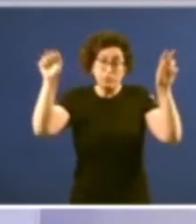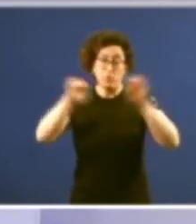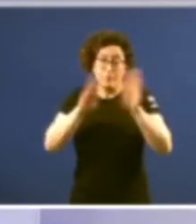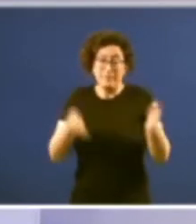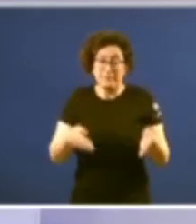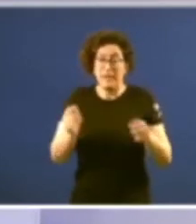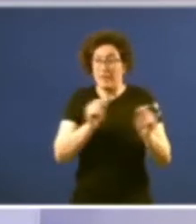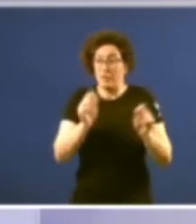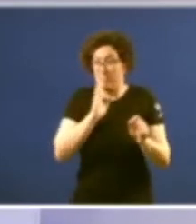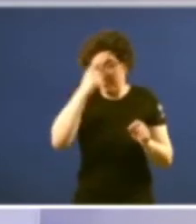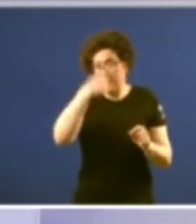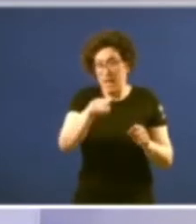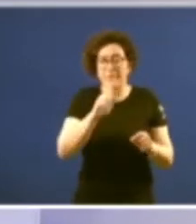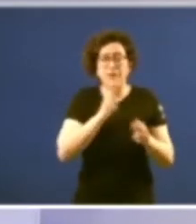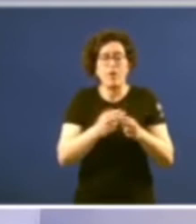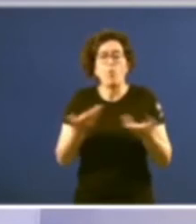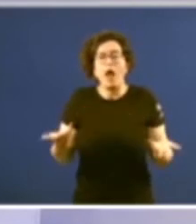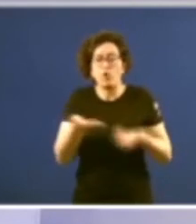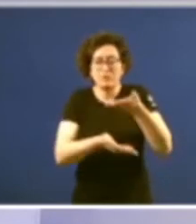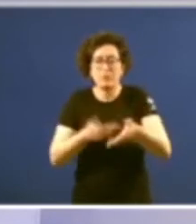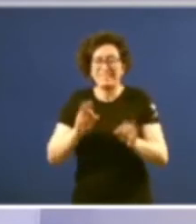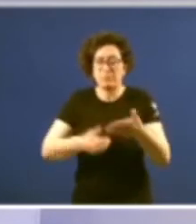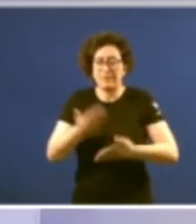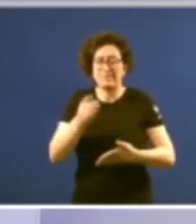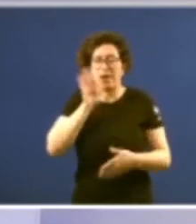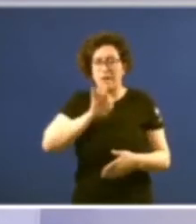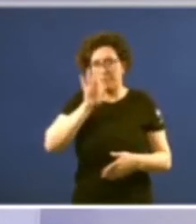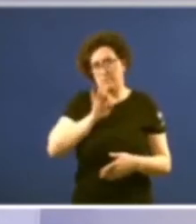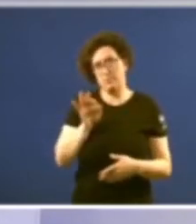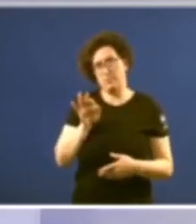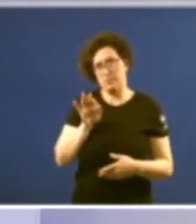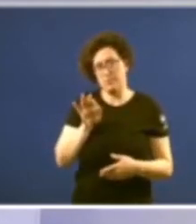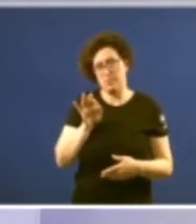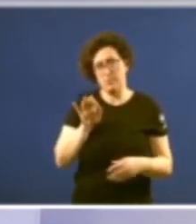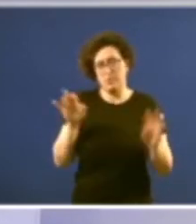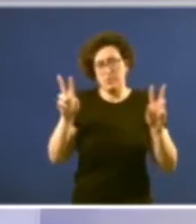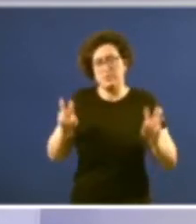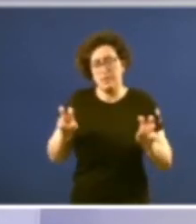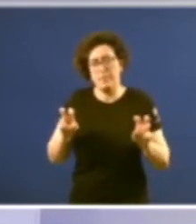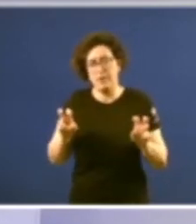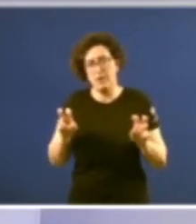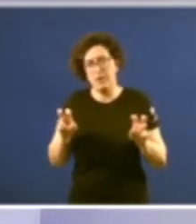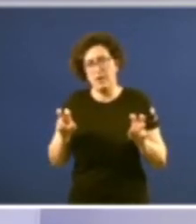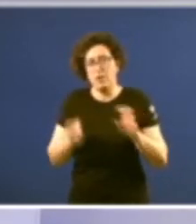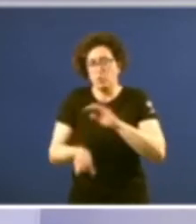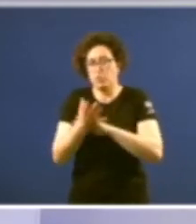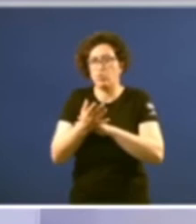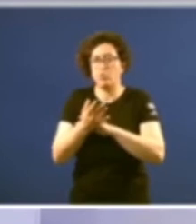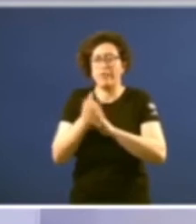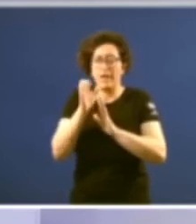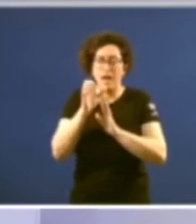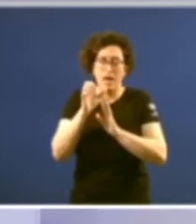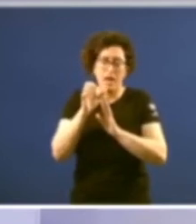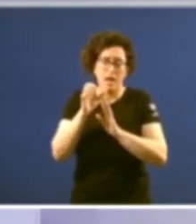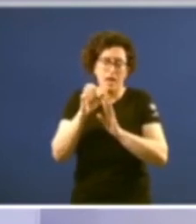como saben é contribución da prensa galega a consolidación da autonomía análisis e